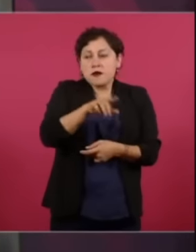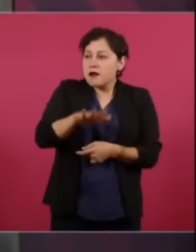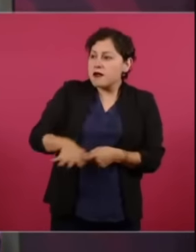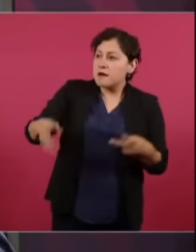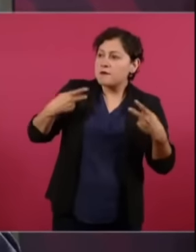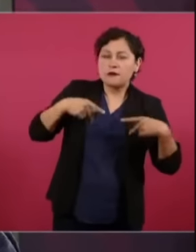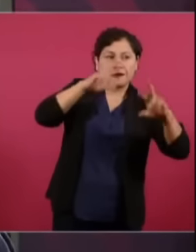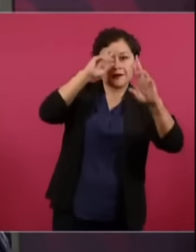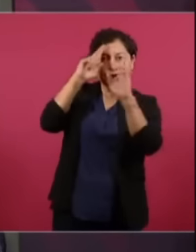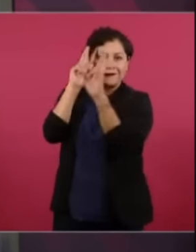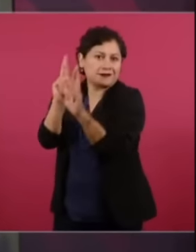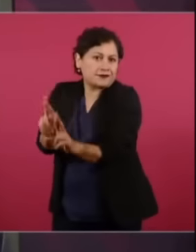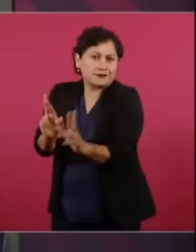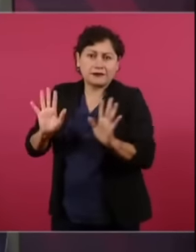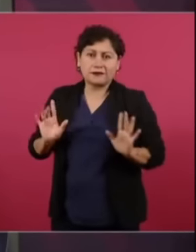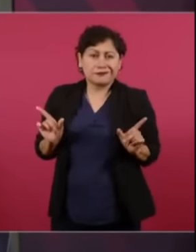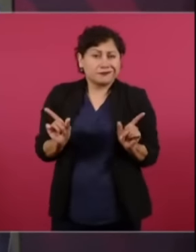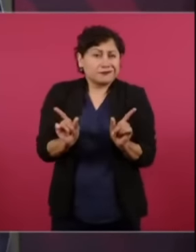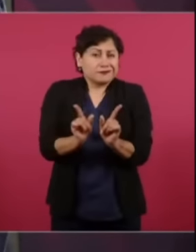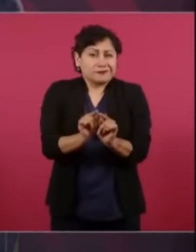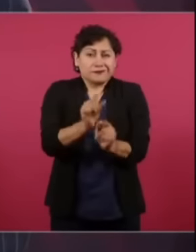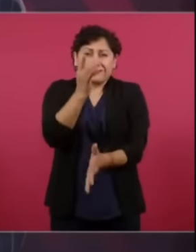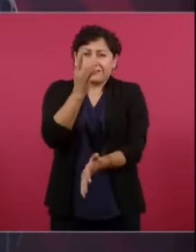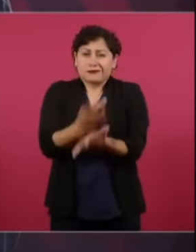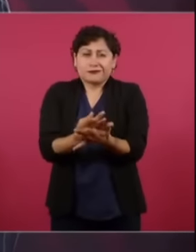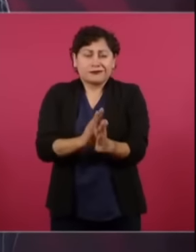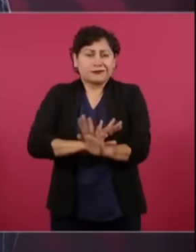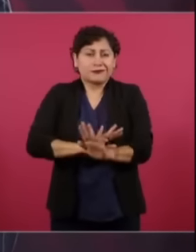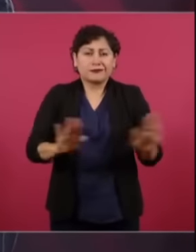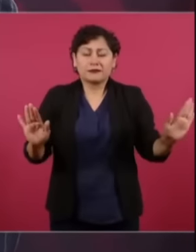nada más porque si no